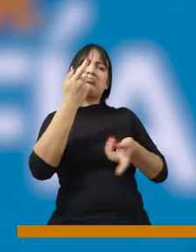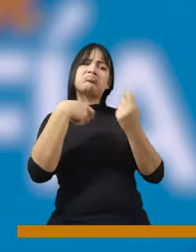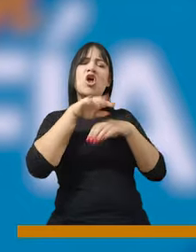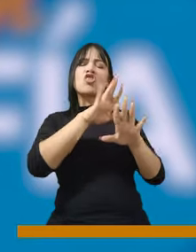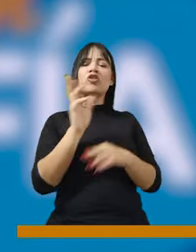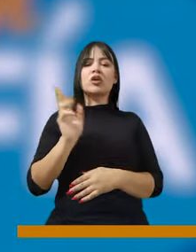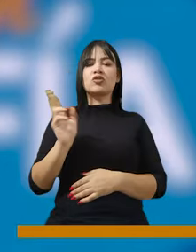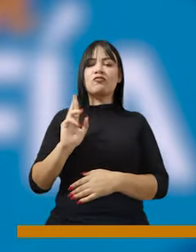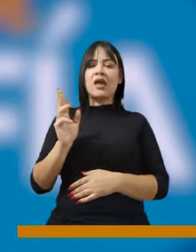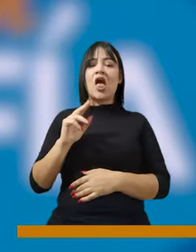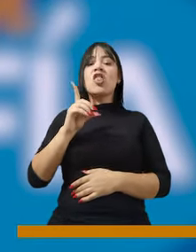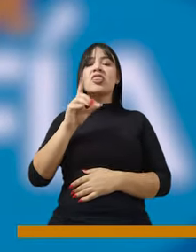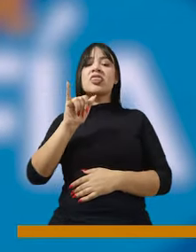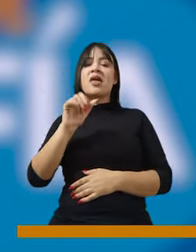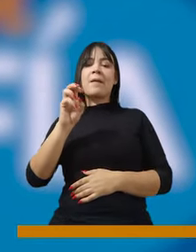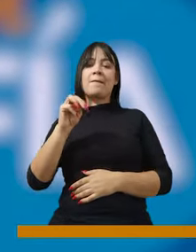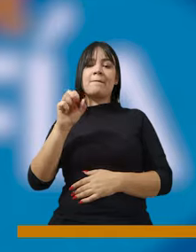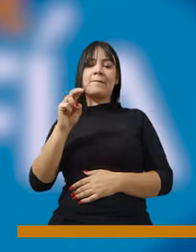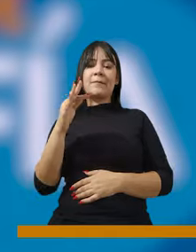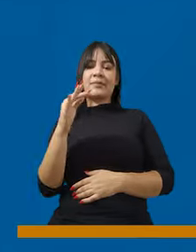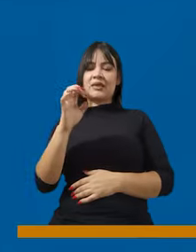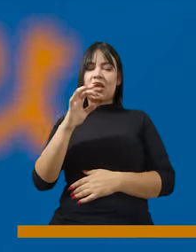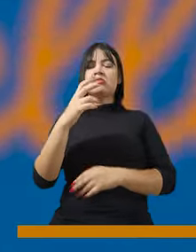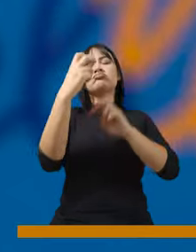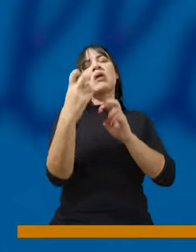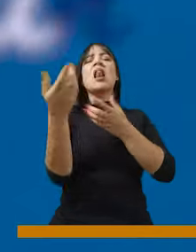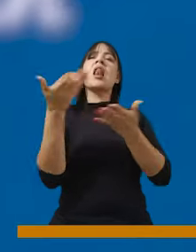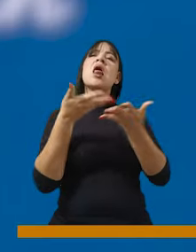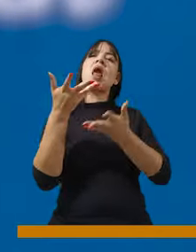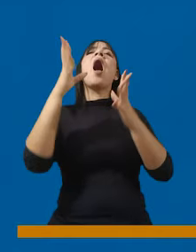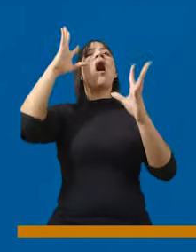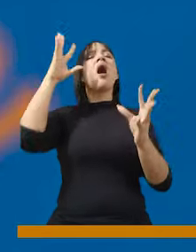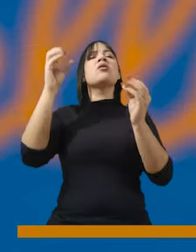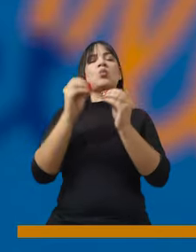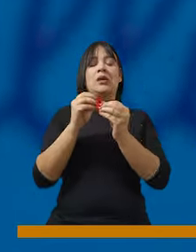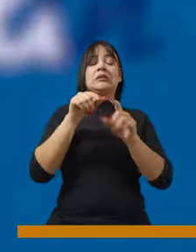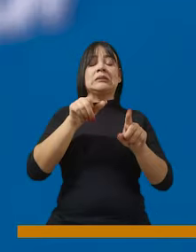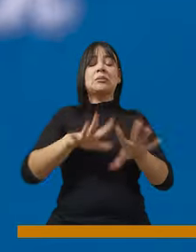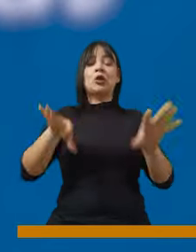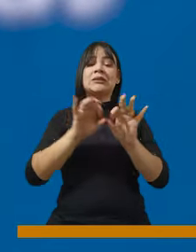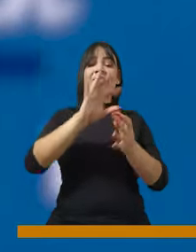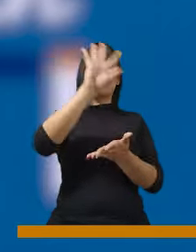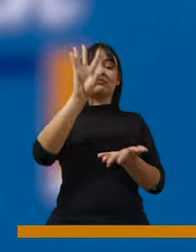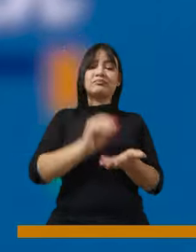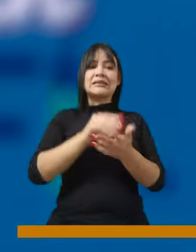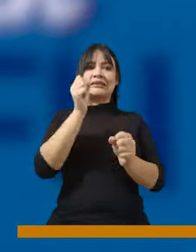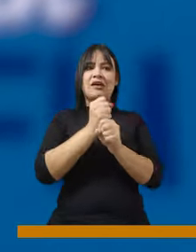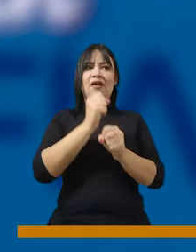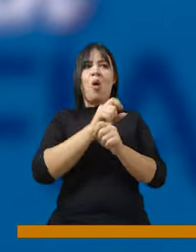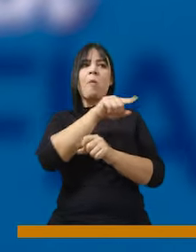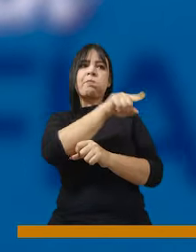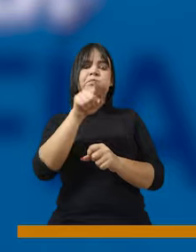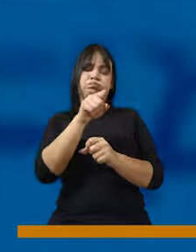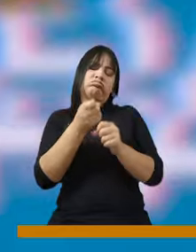el barrio Robledo el Diamante y con él acordamos realizar unas mesas de trabajo en la Comuna 7 y en el